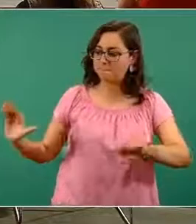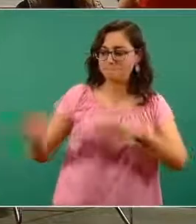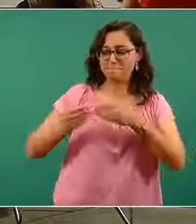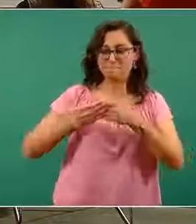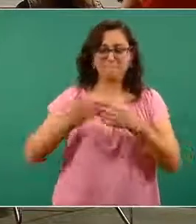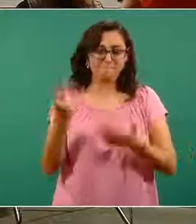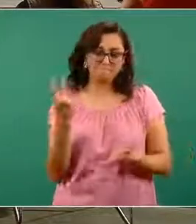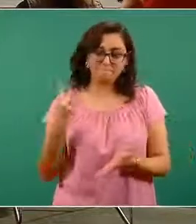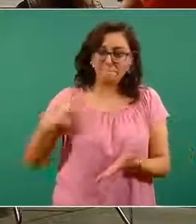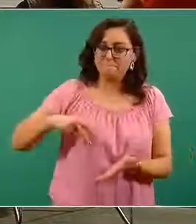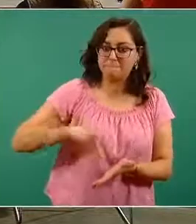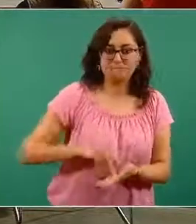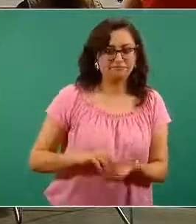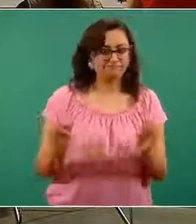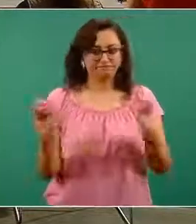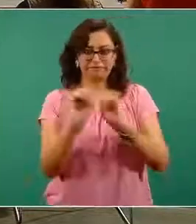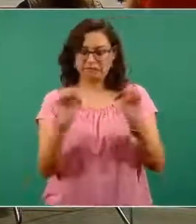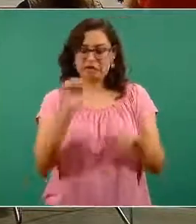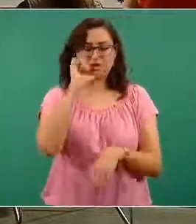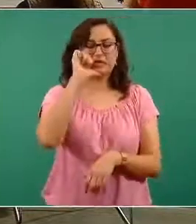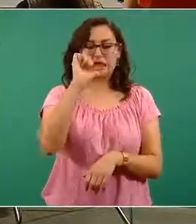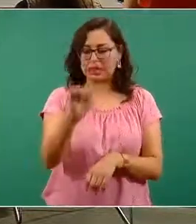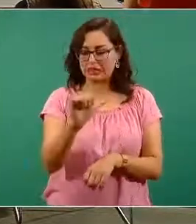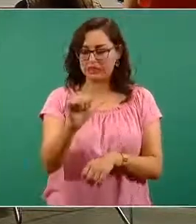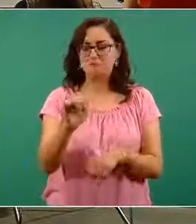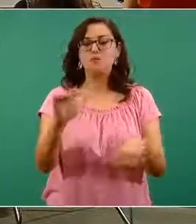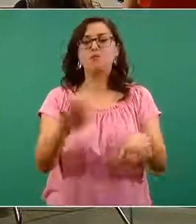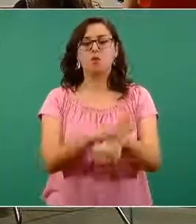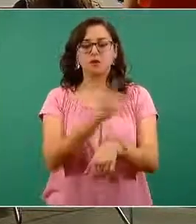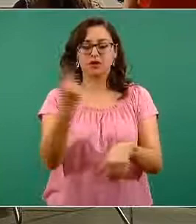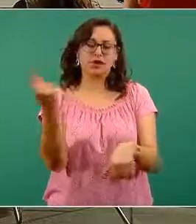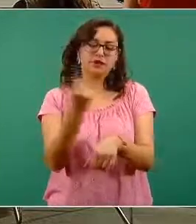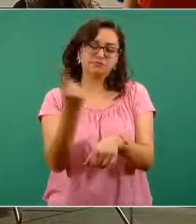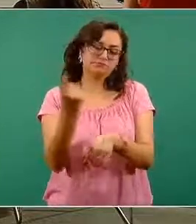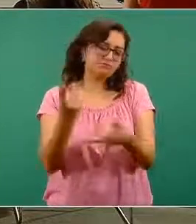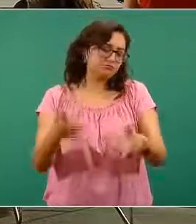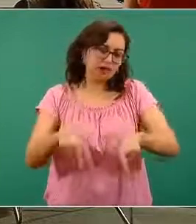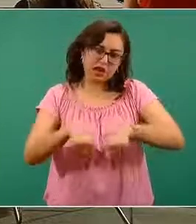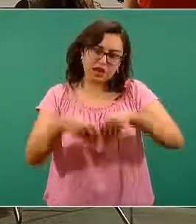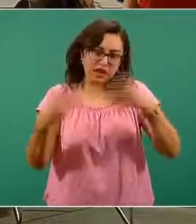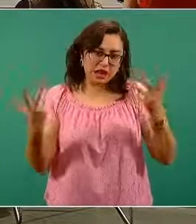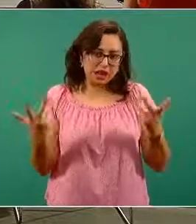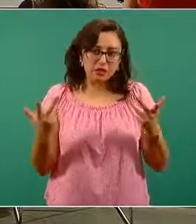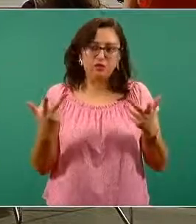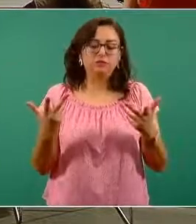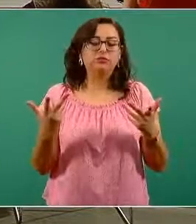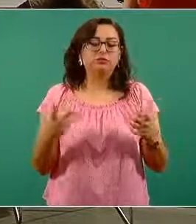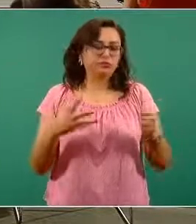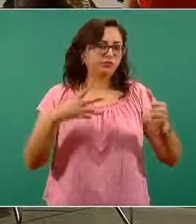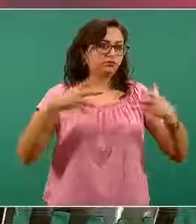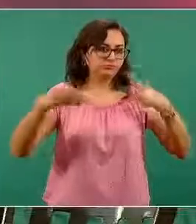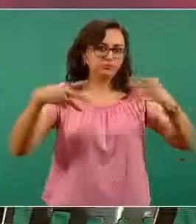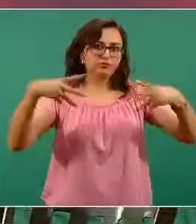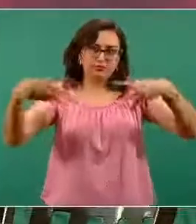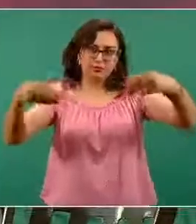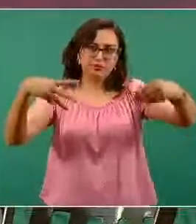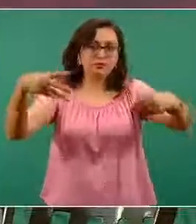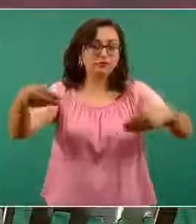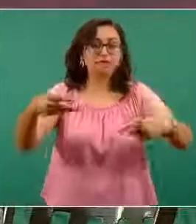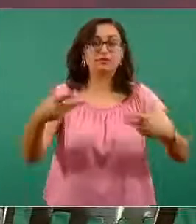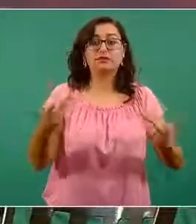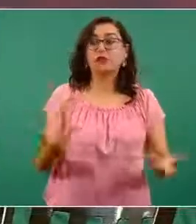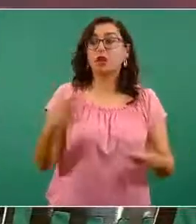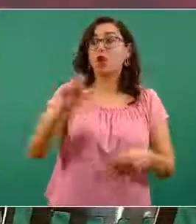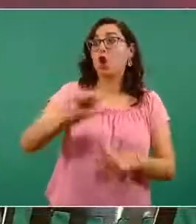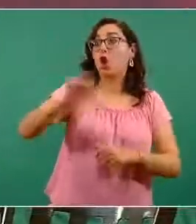La dinámica social de nuestro país es diferente a la dinámica social de otros países